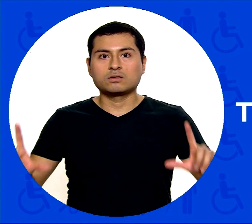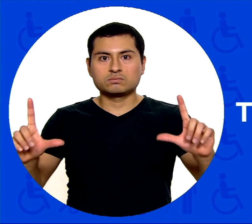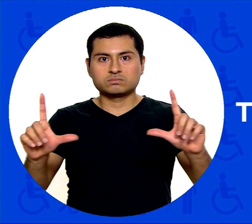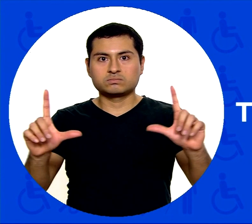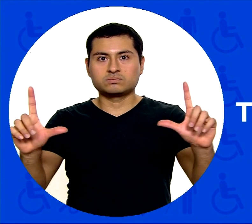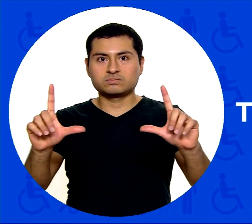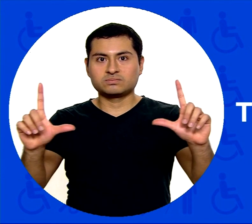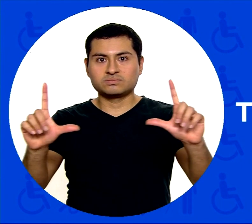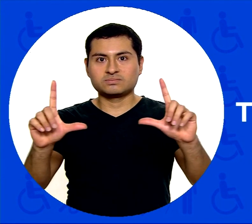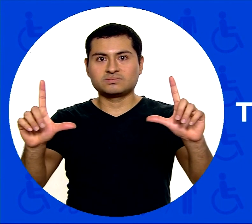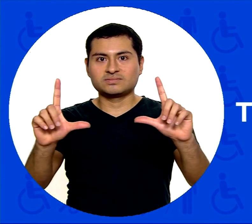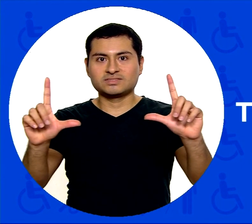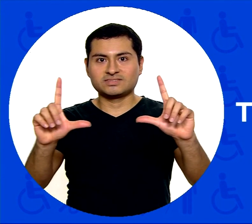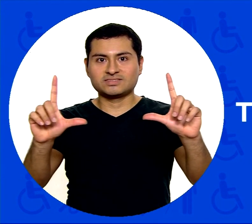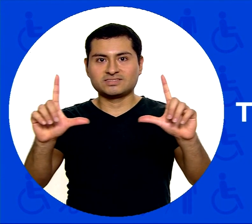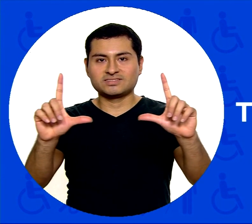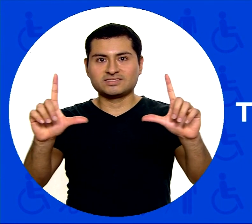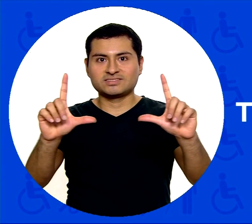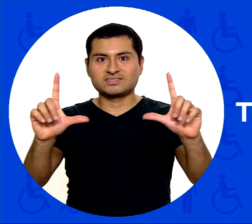Televisor